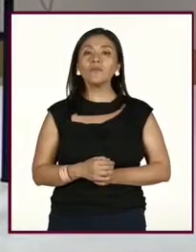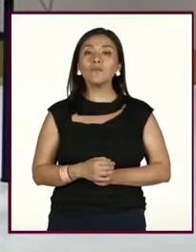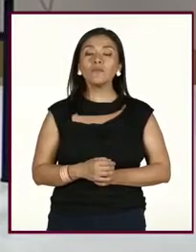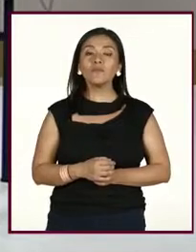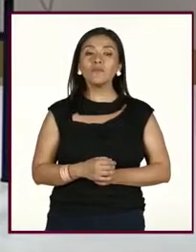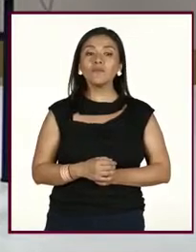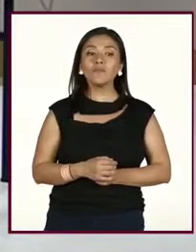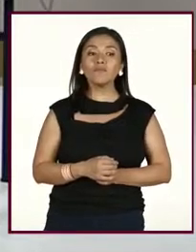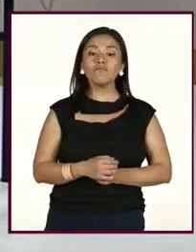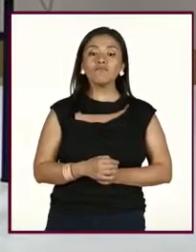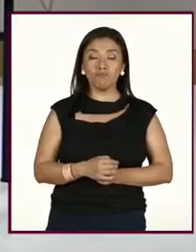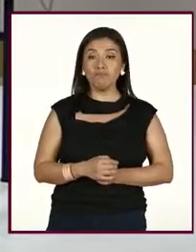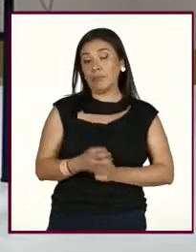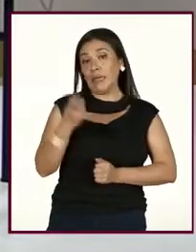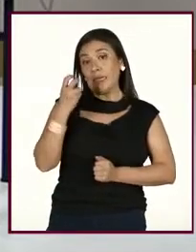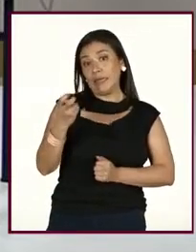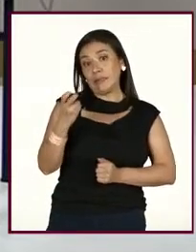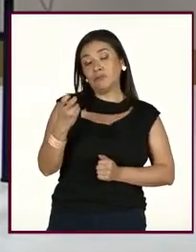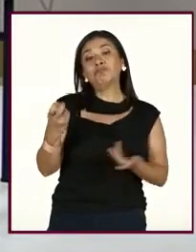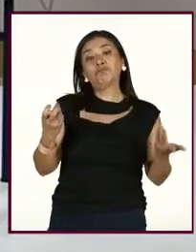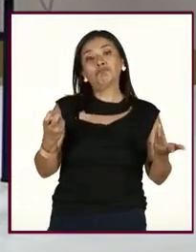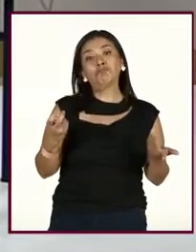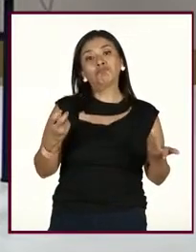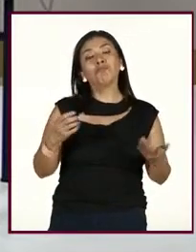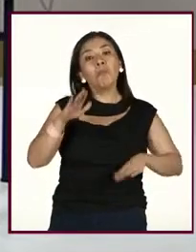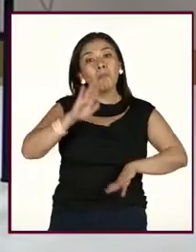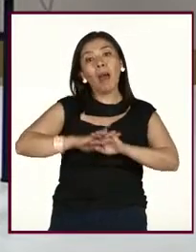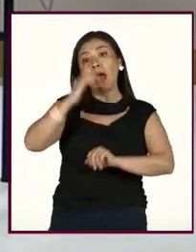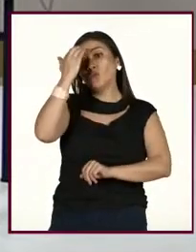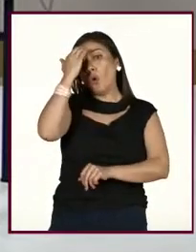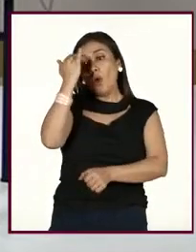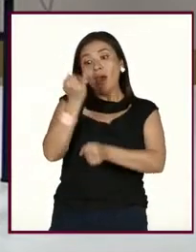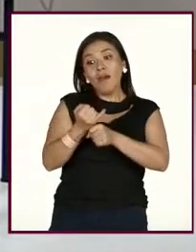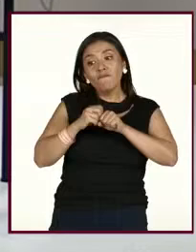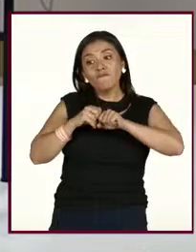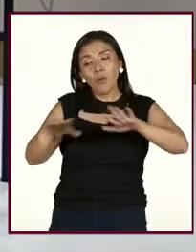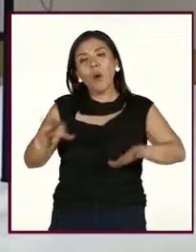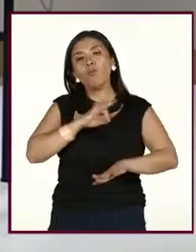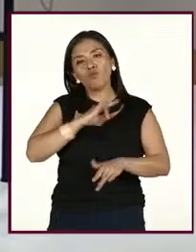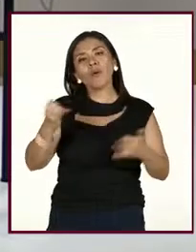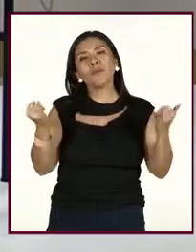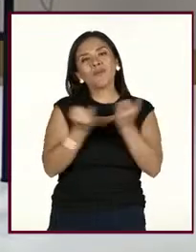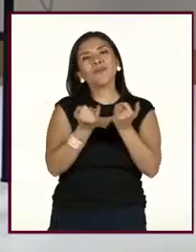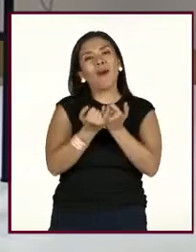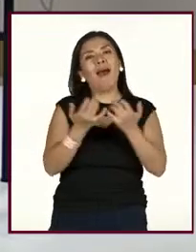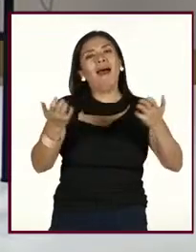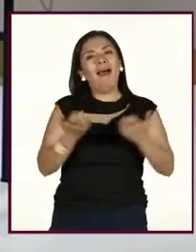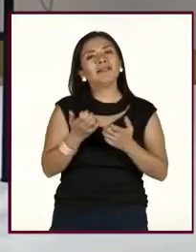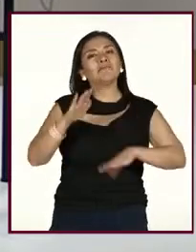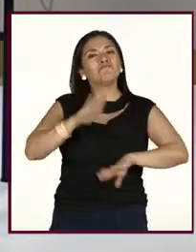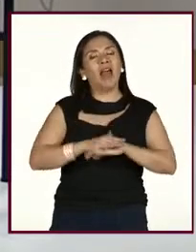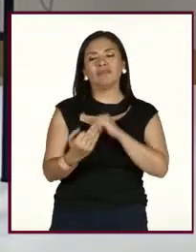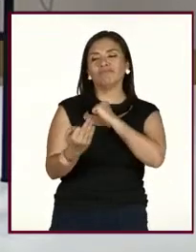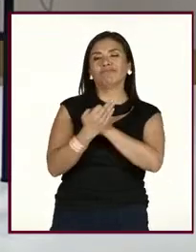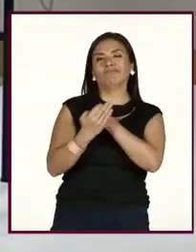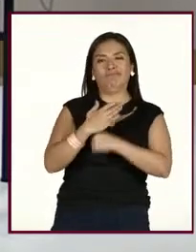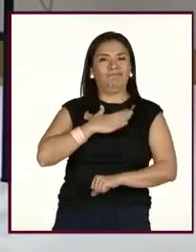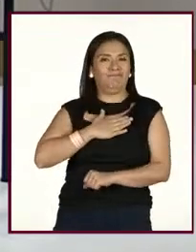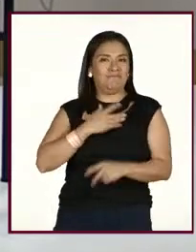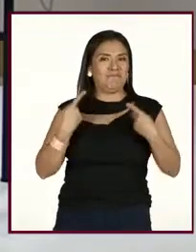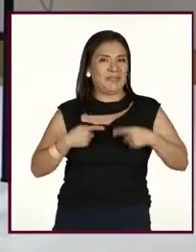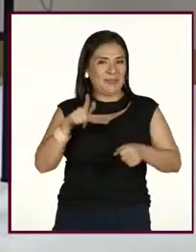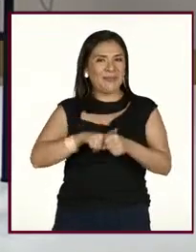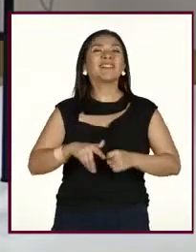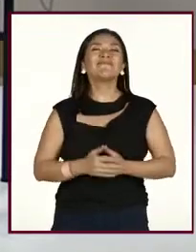Y, pues, bueno, de esta forma, informándonos, podemos hacer también algo más por nosotros mismos. Sin duda.